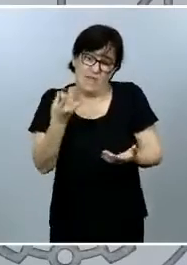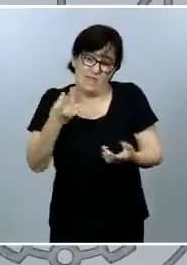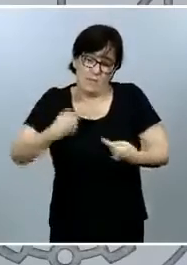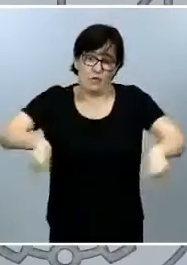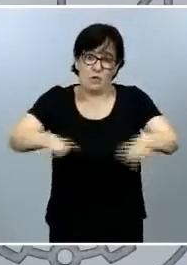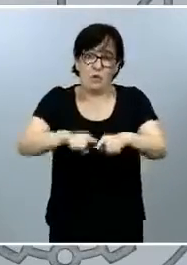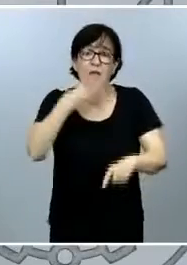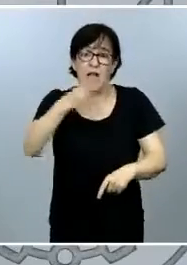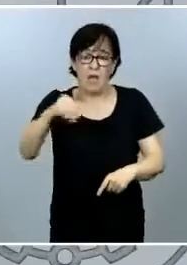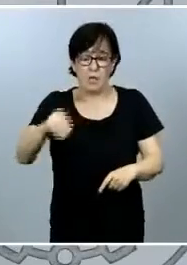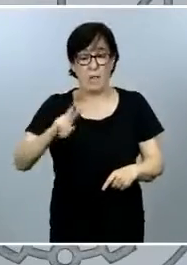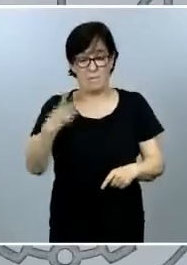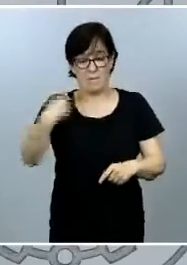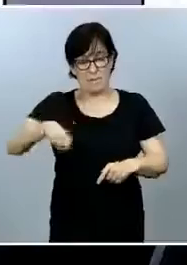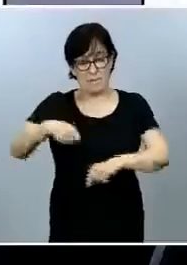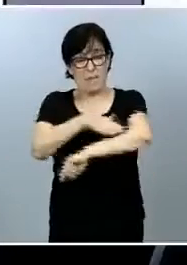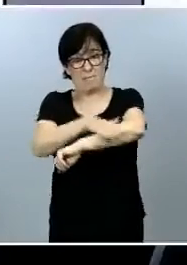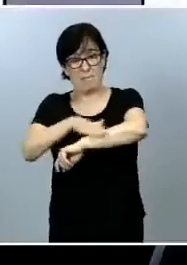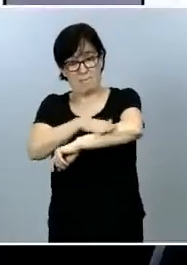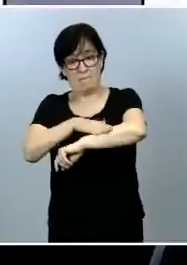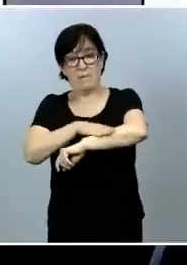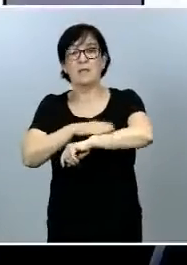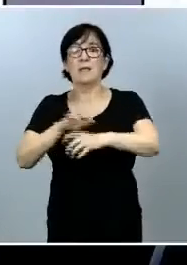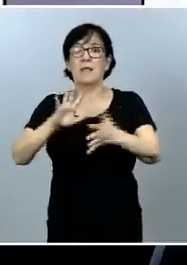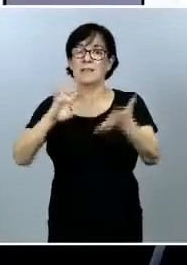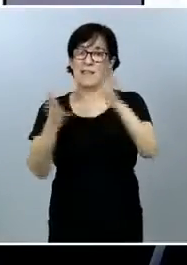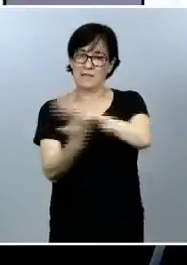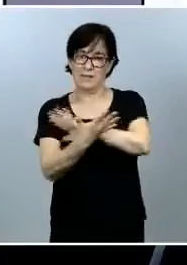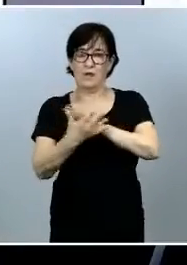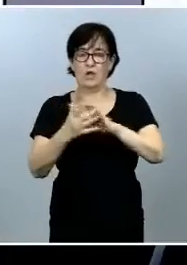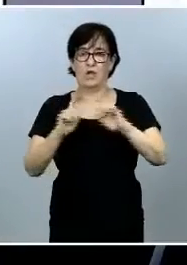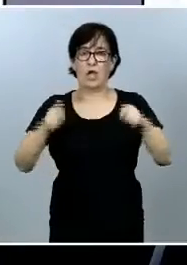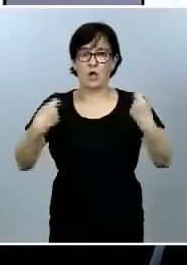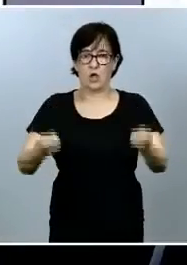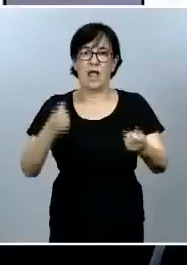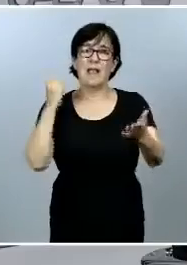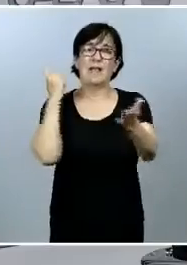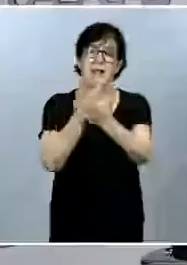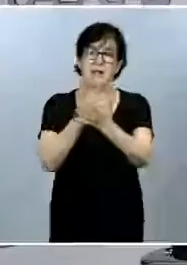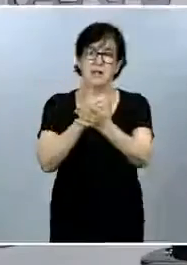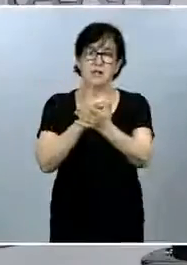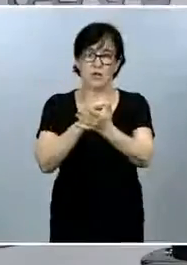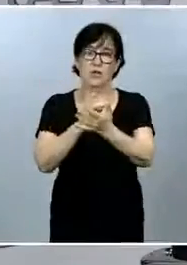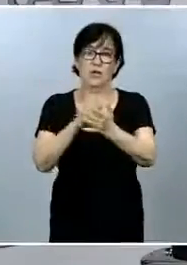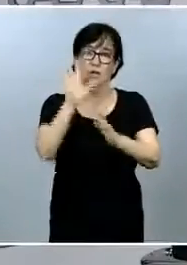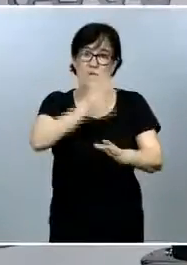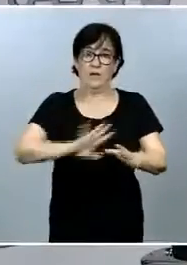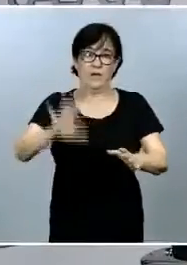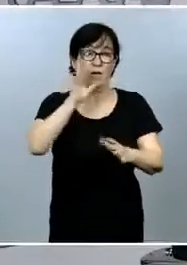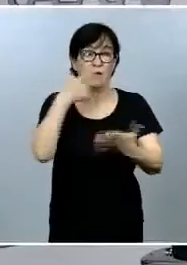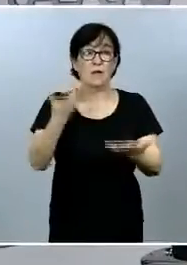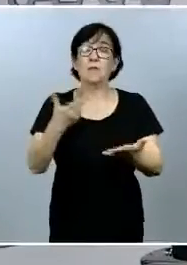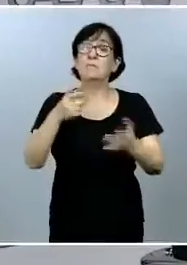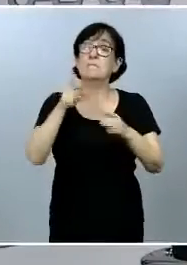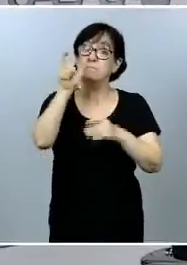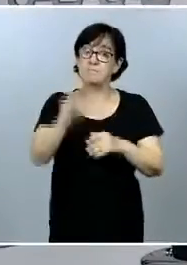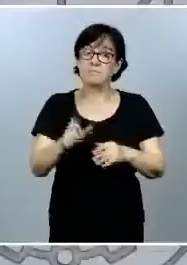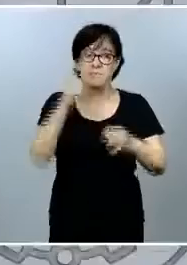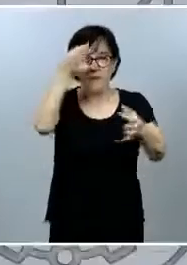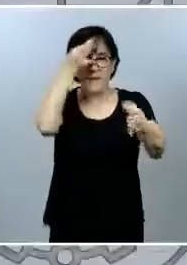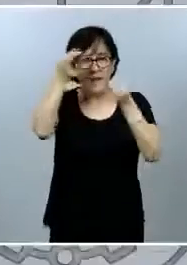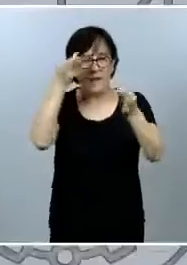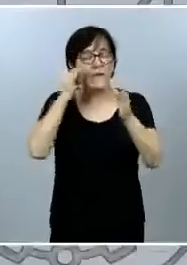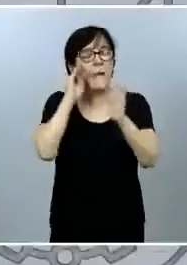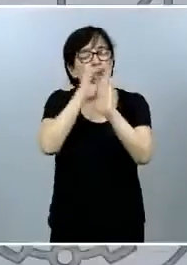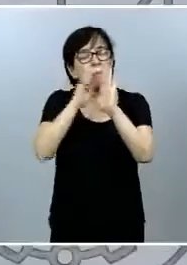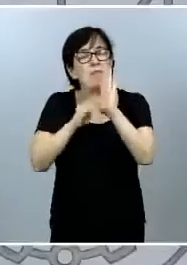vicepresidenta y ministra para la Transición Ecológica y el Reto Demográfico, Teresa Rivera, les dará los detalles de las medidas que